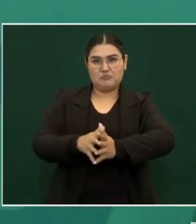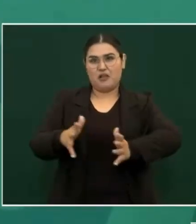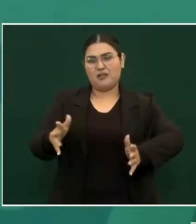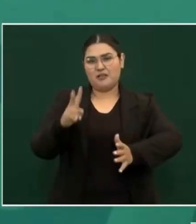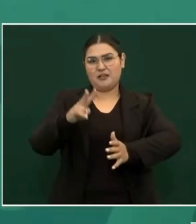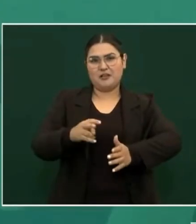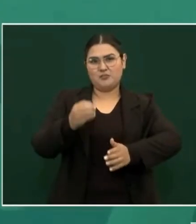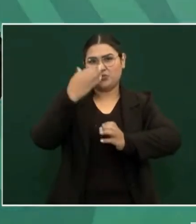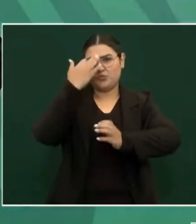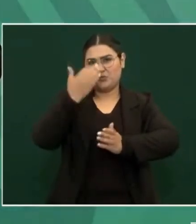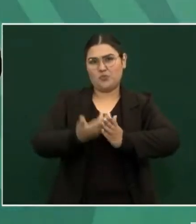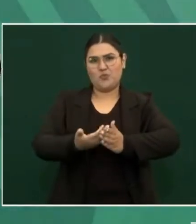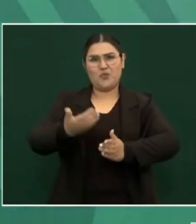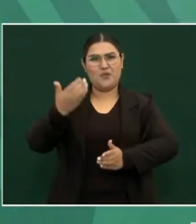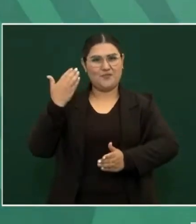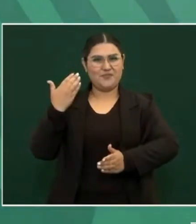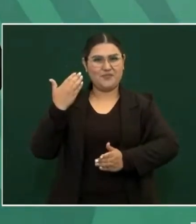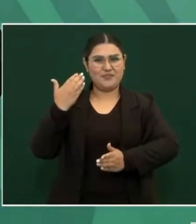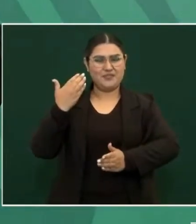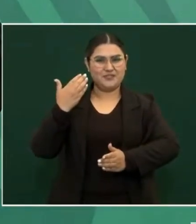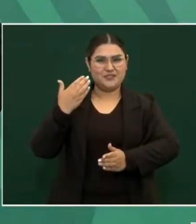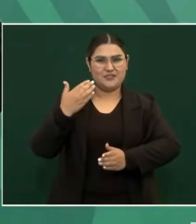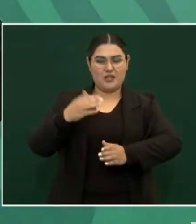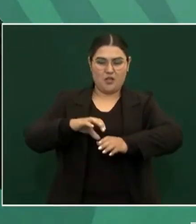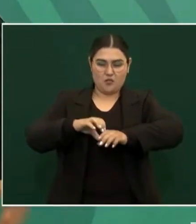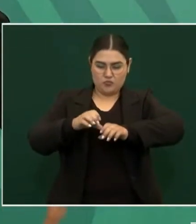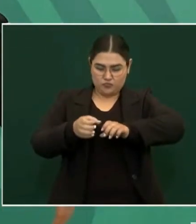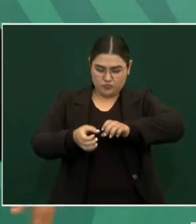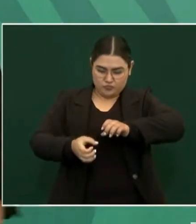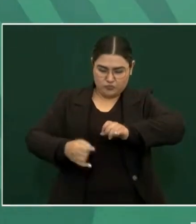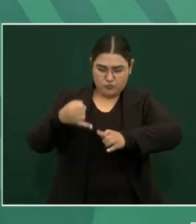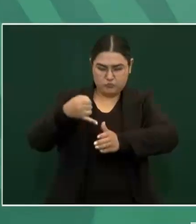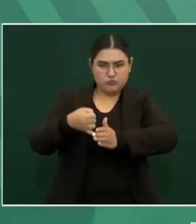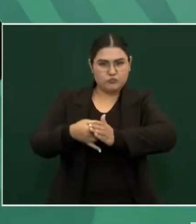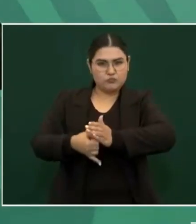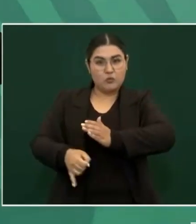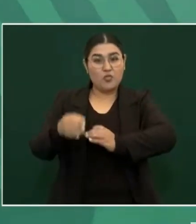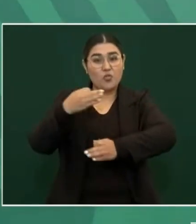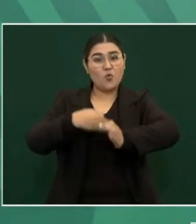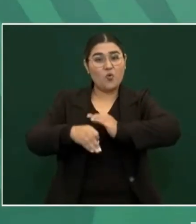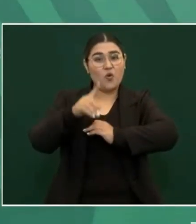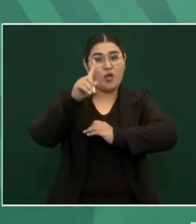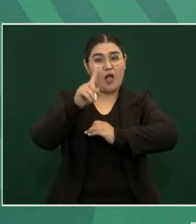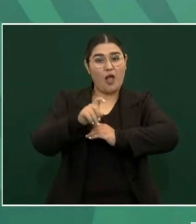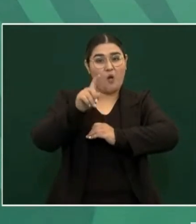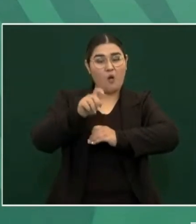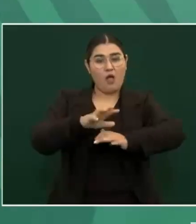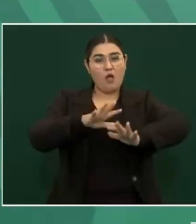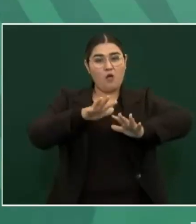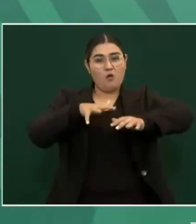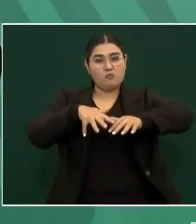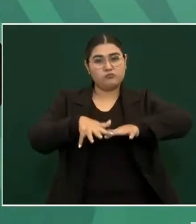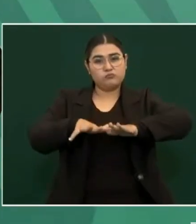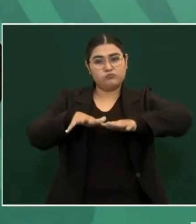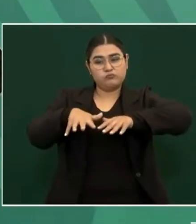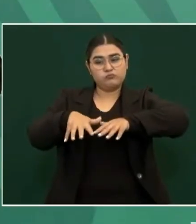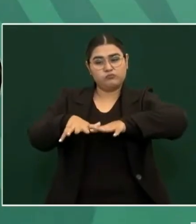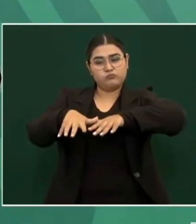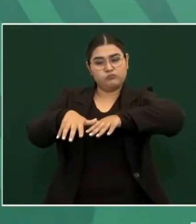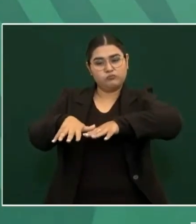mucho antes del drenaje profundo y todas esas aguas van hacia